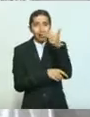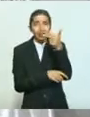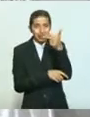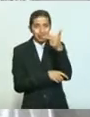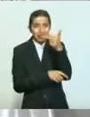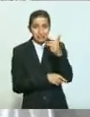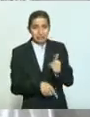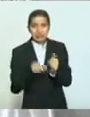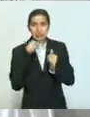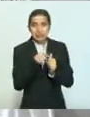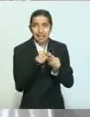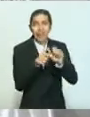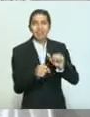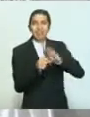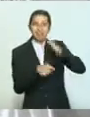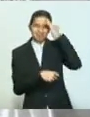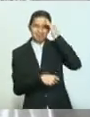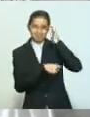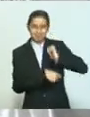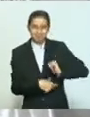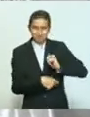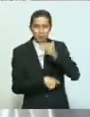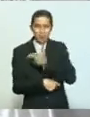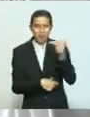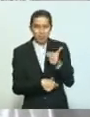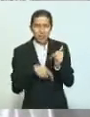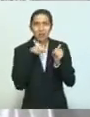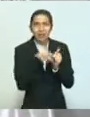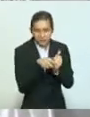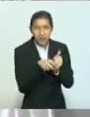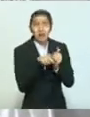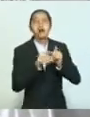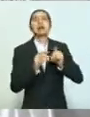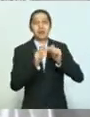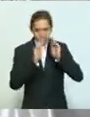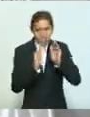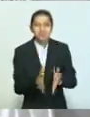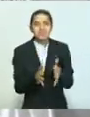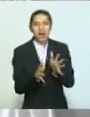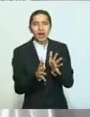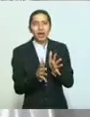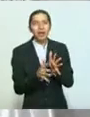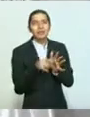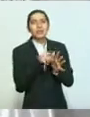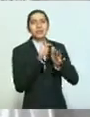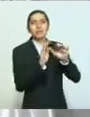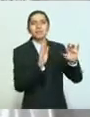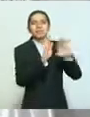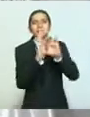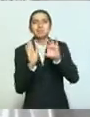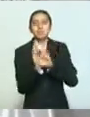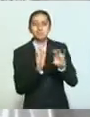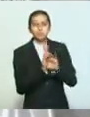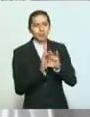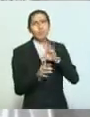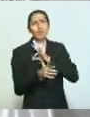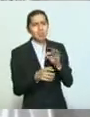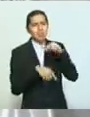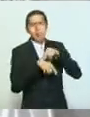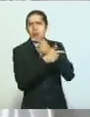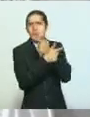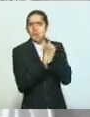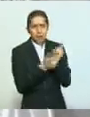administradores del Hotel Holiday Inn, es que hemos habilitado estos espacios dignos, adecuados